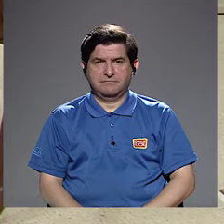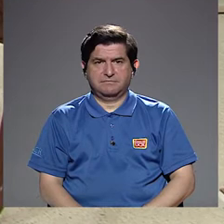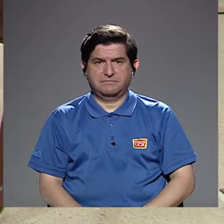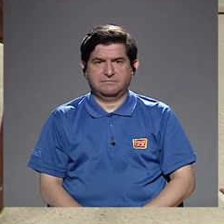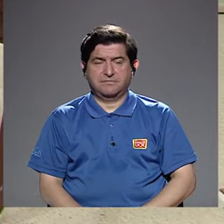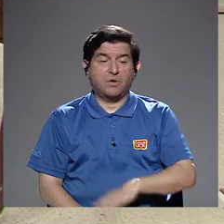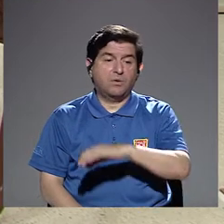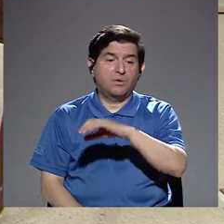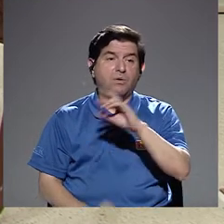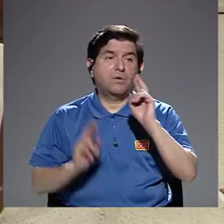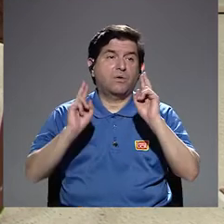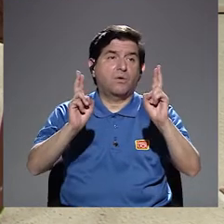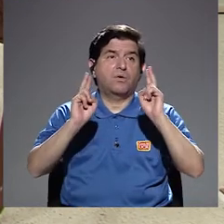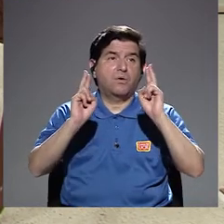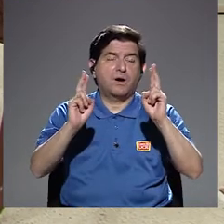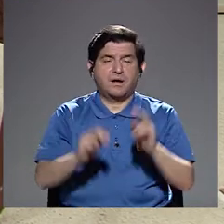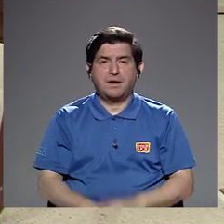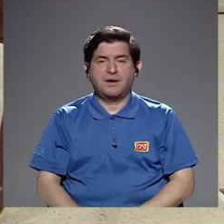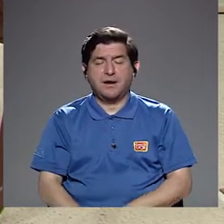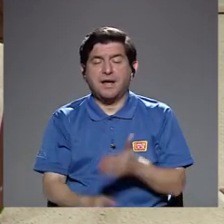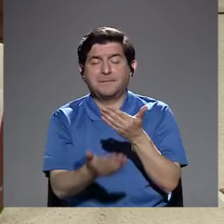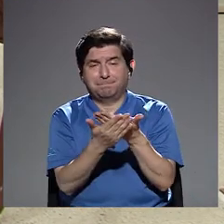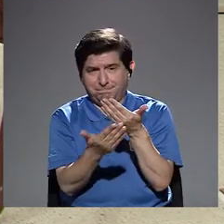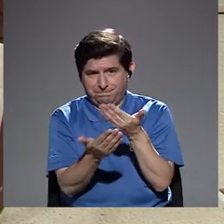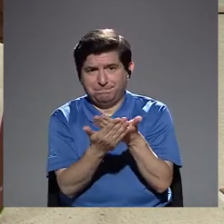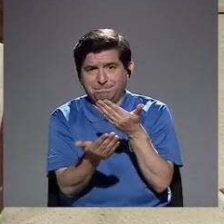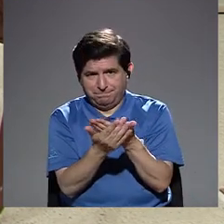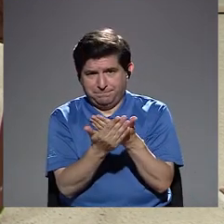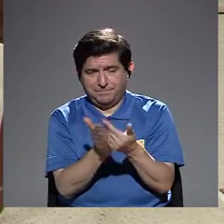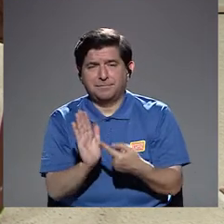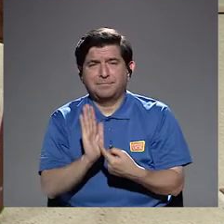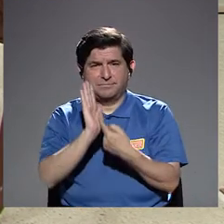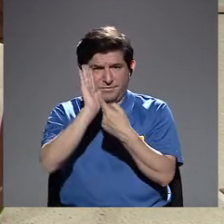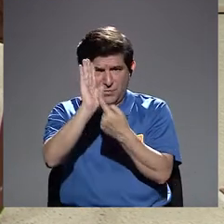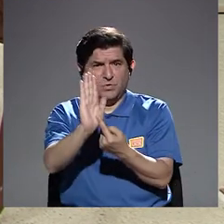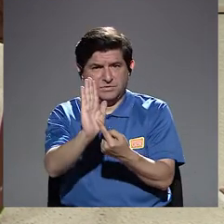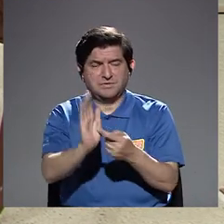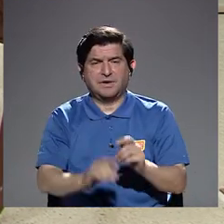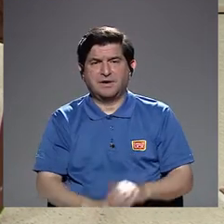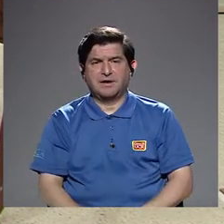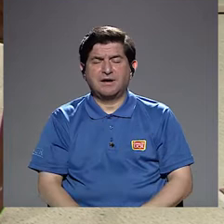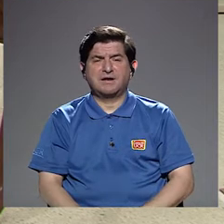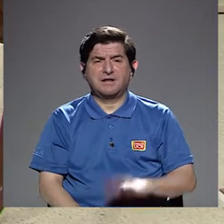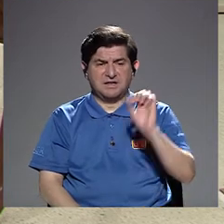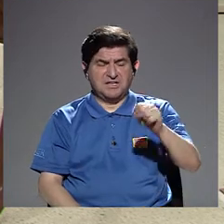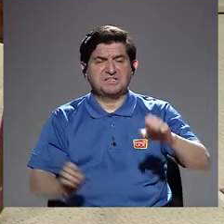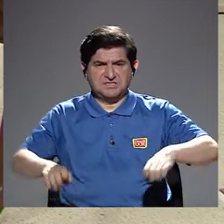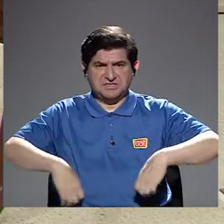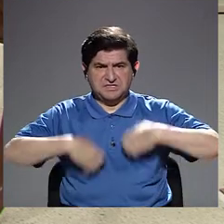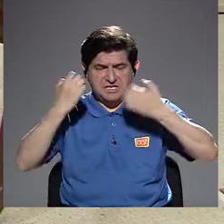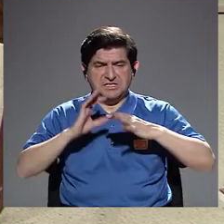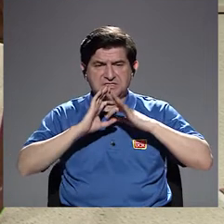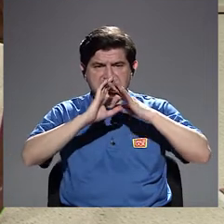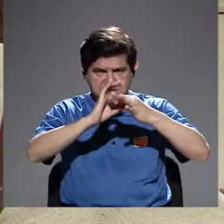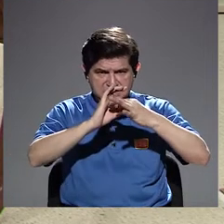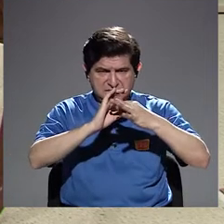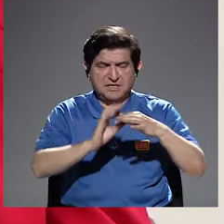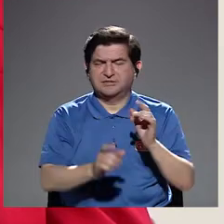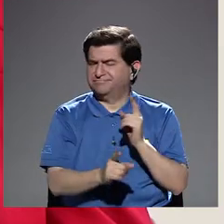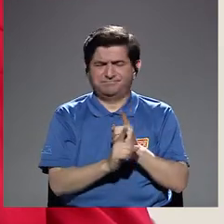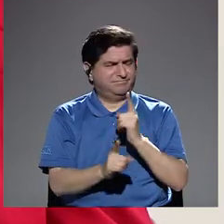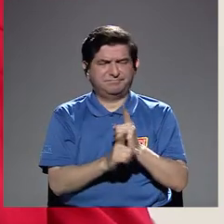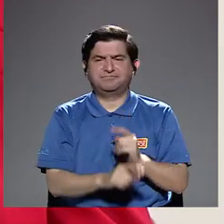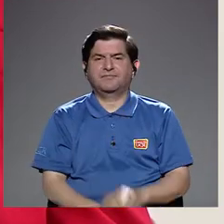ojalá con pruebas que muestren, ¿verdad? Que existe este vínculo. Entonces,